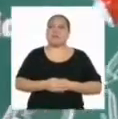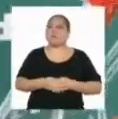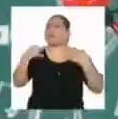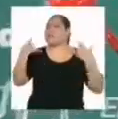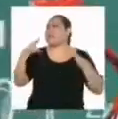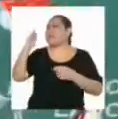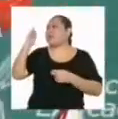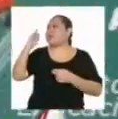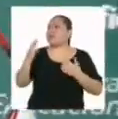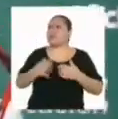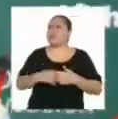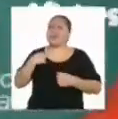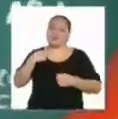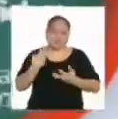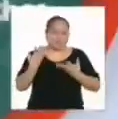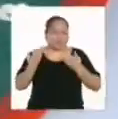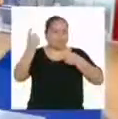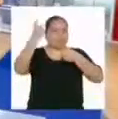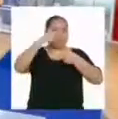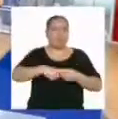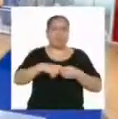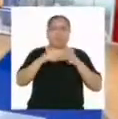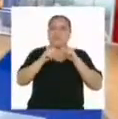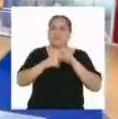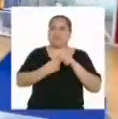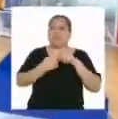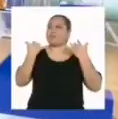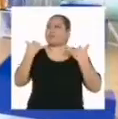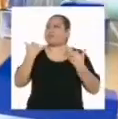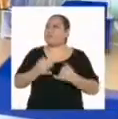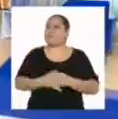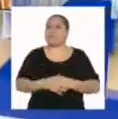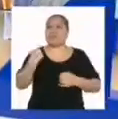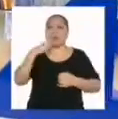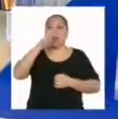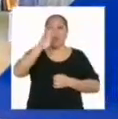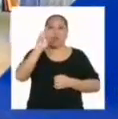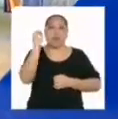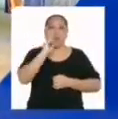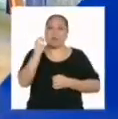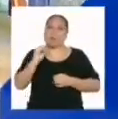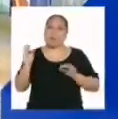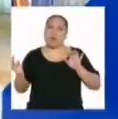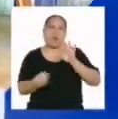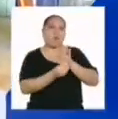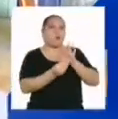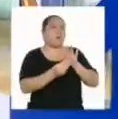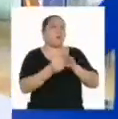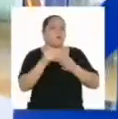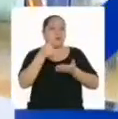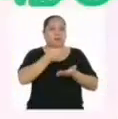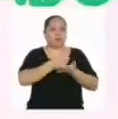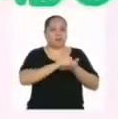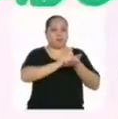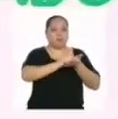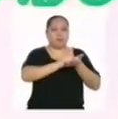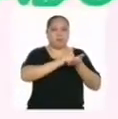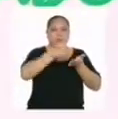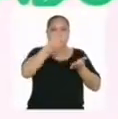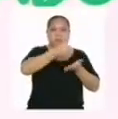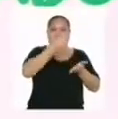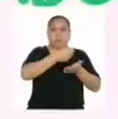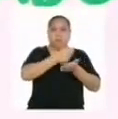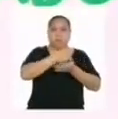Ya, profesora Virna, me apunto. Empecemos de una vez que ese 20% extra que nos viene en el recibo lo